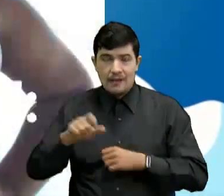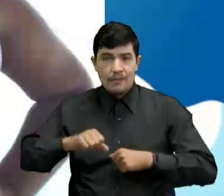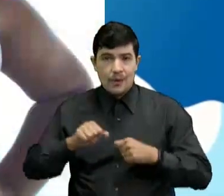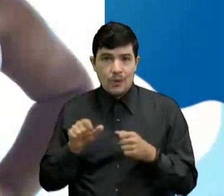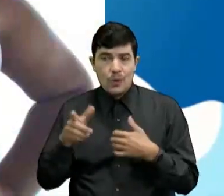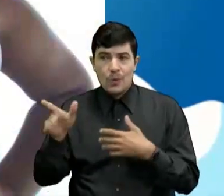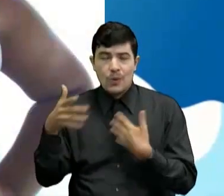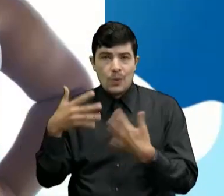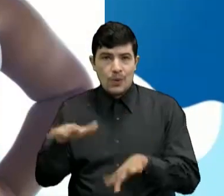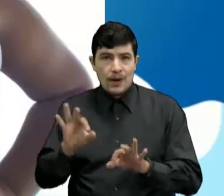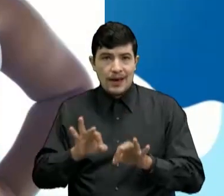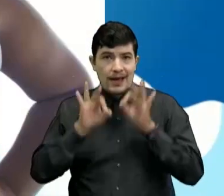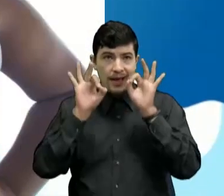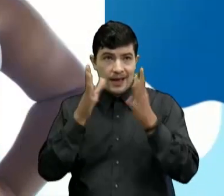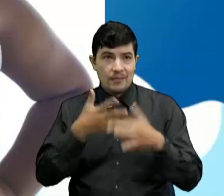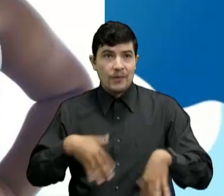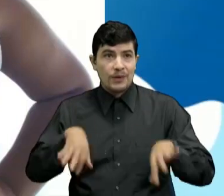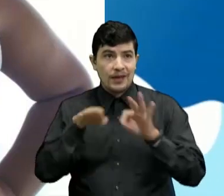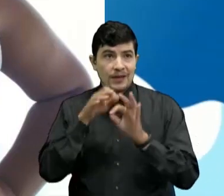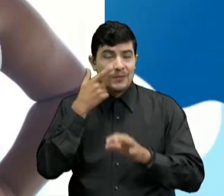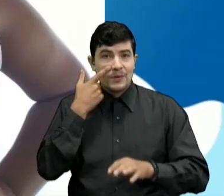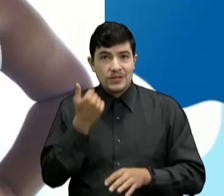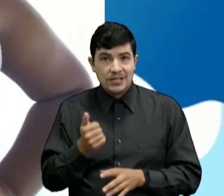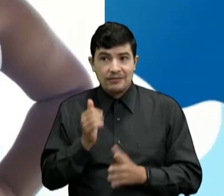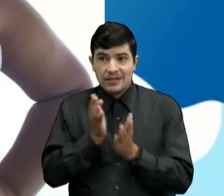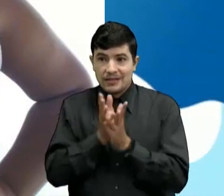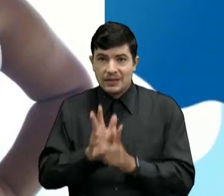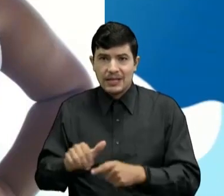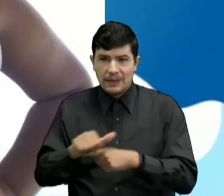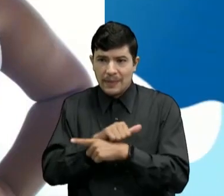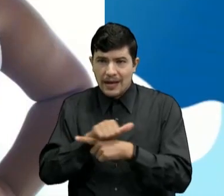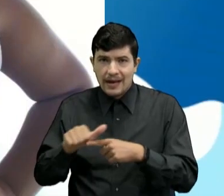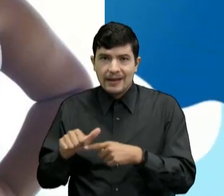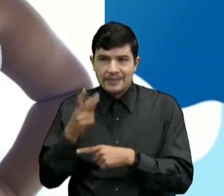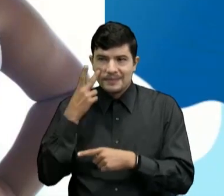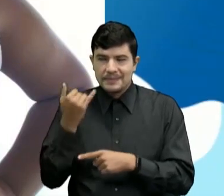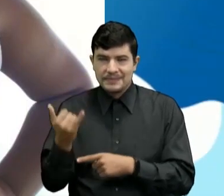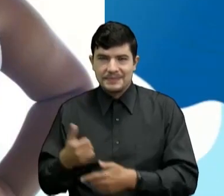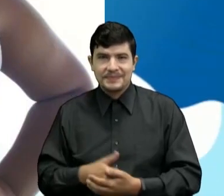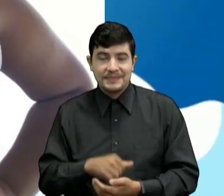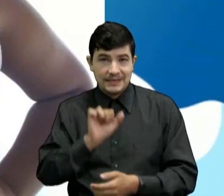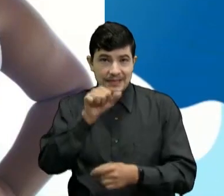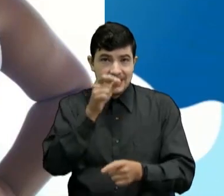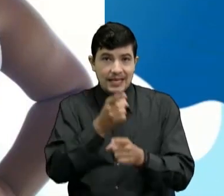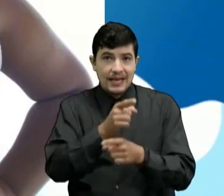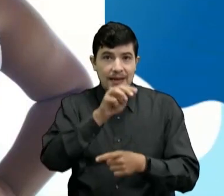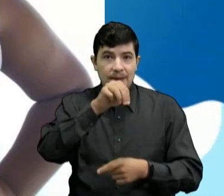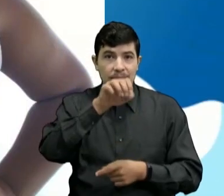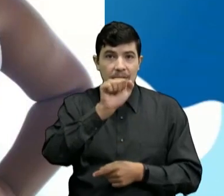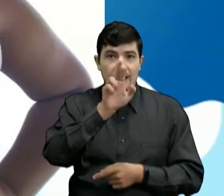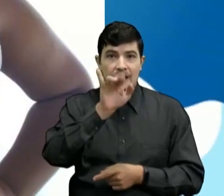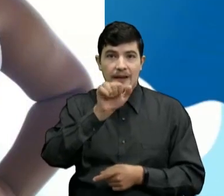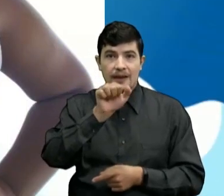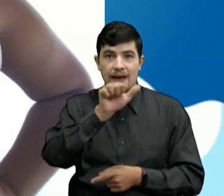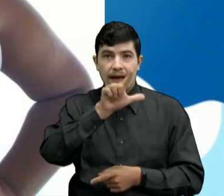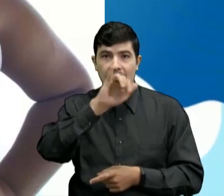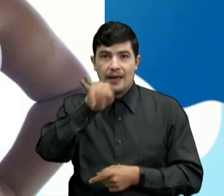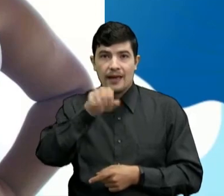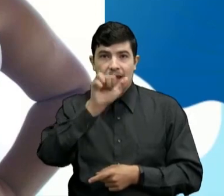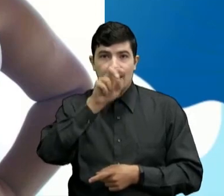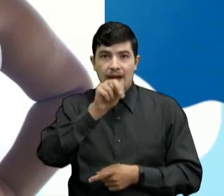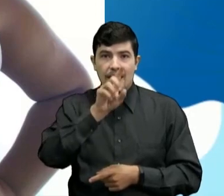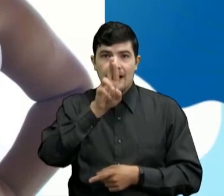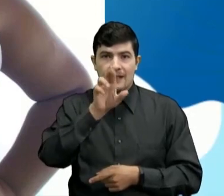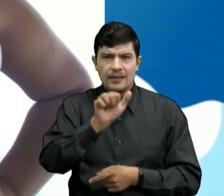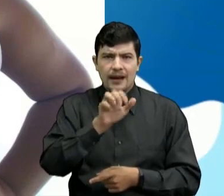nacional Qué chévere que los chicos estén repasando con nosotros Tengo también a María Alejandra Mancilla Fiel